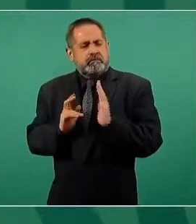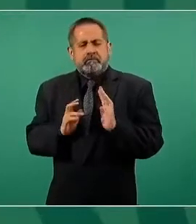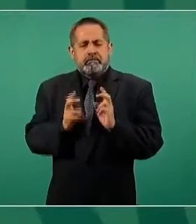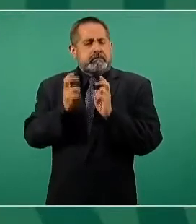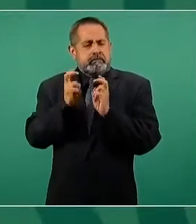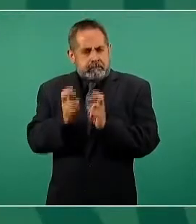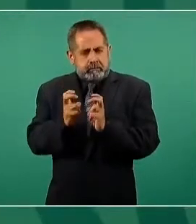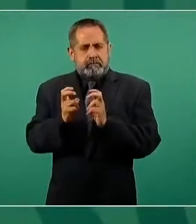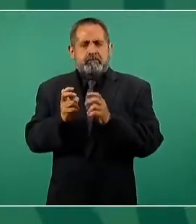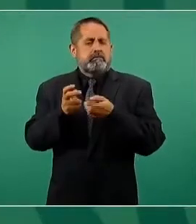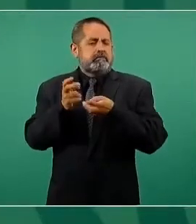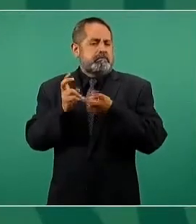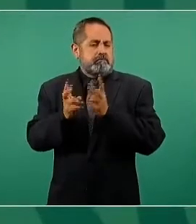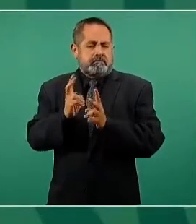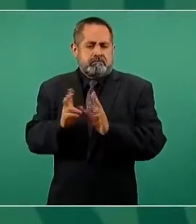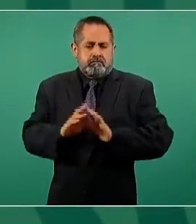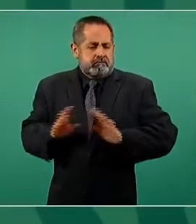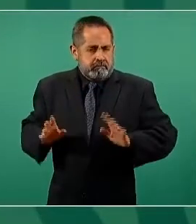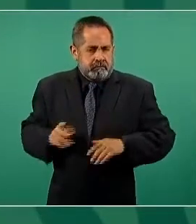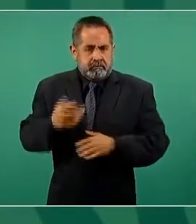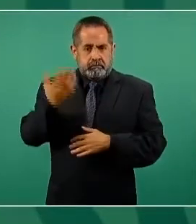vamos a decir, acordamos,